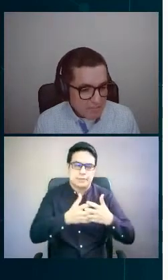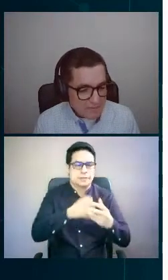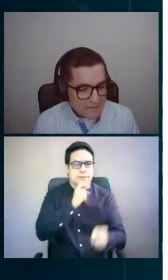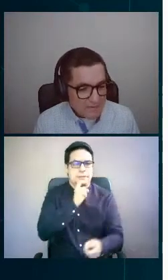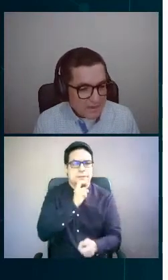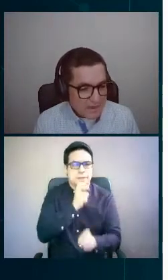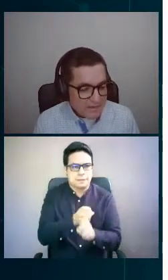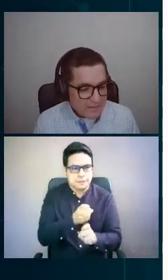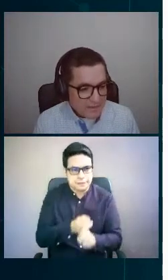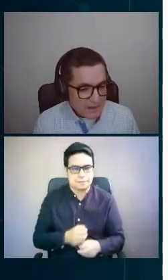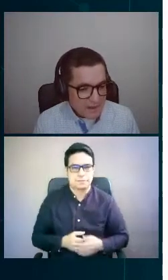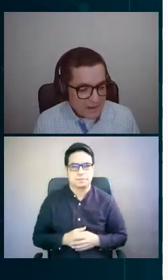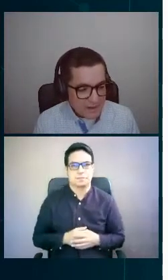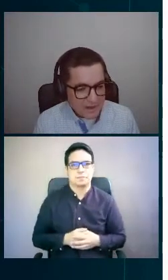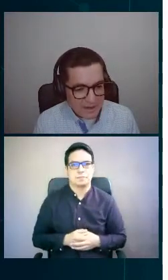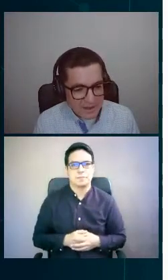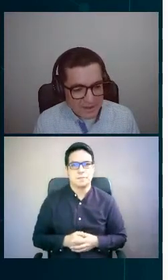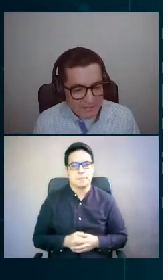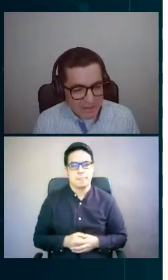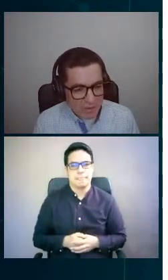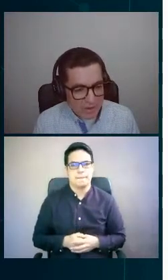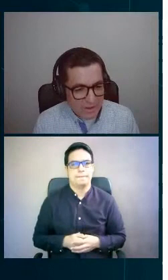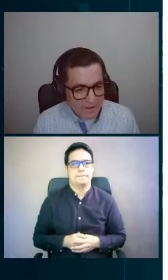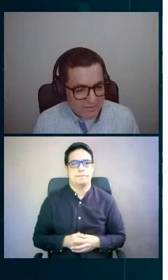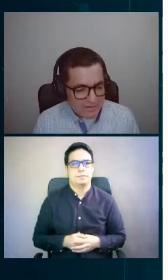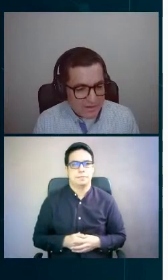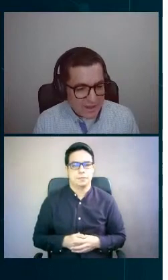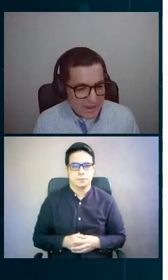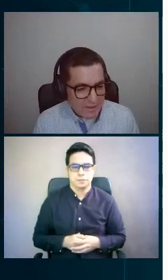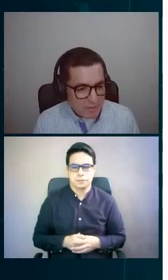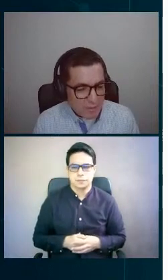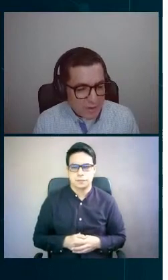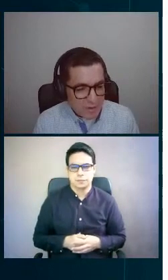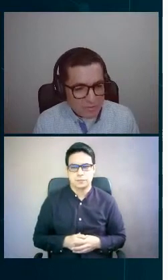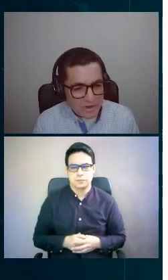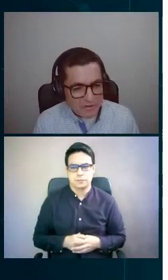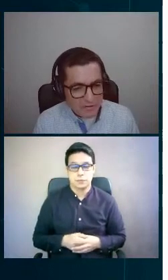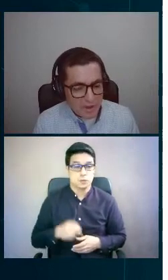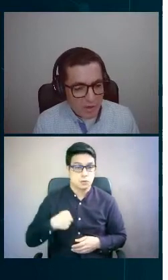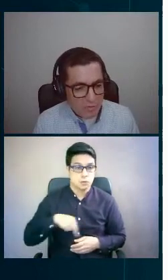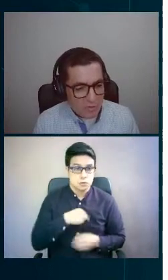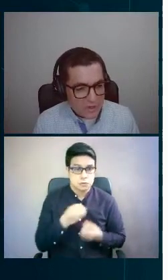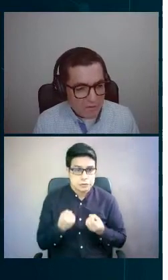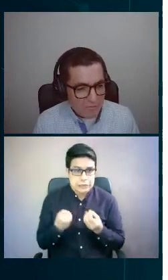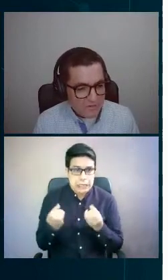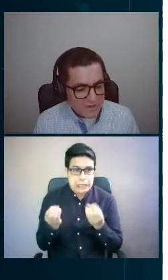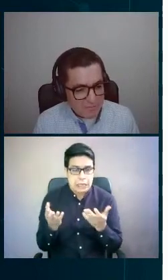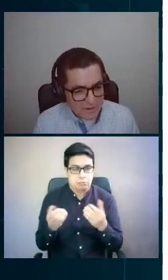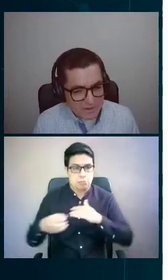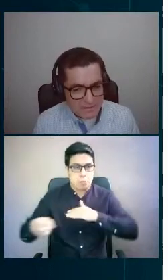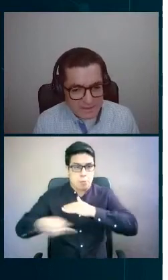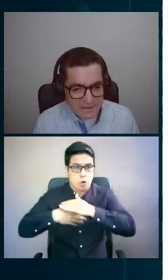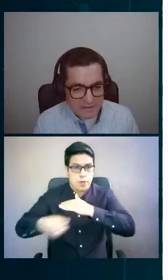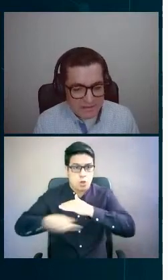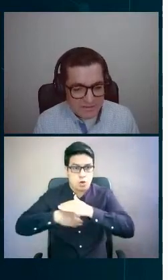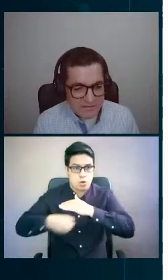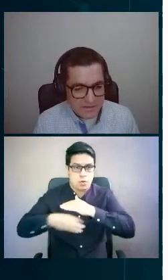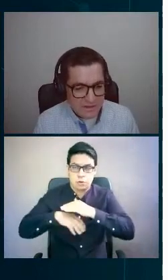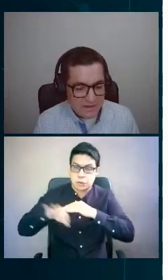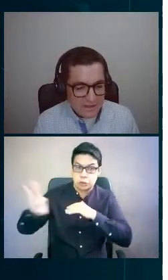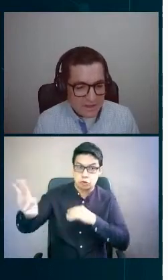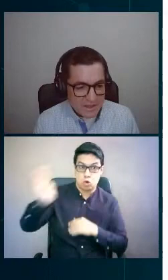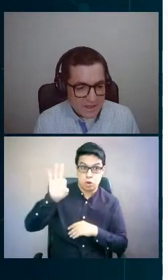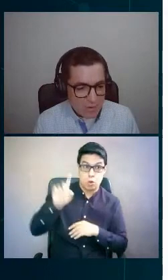pues aparte de lo que es el proveedor seleccionado como tal, pues también tiene que